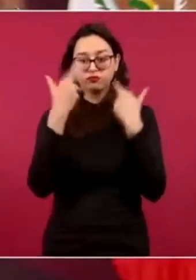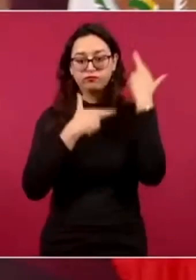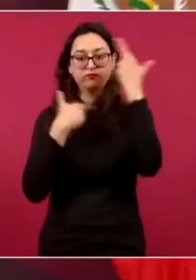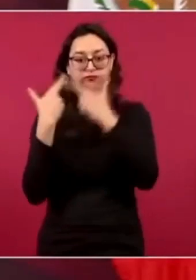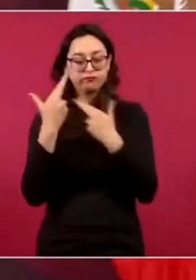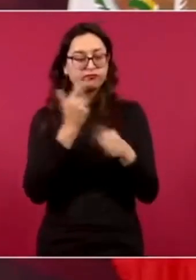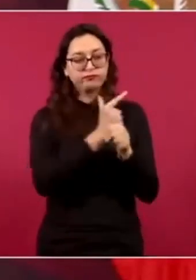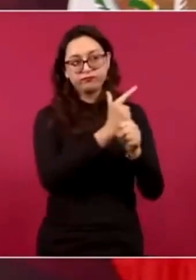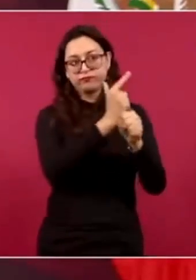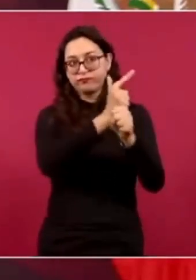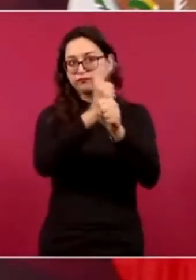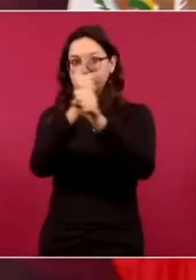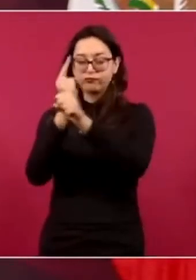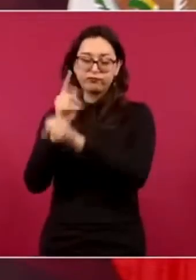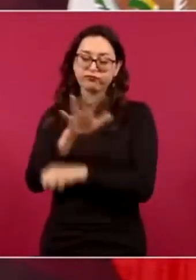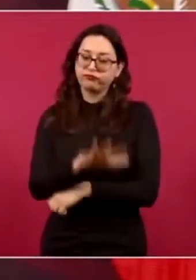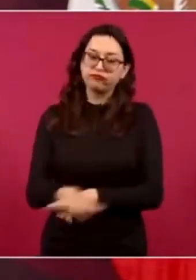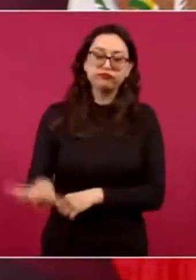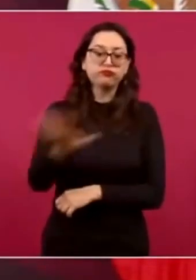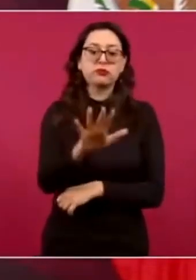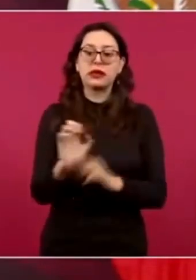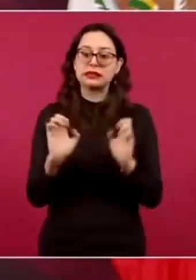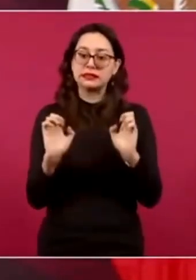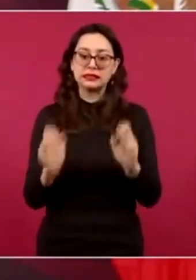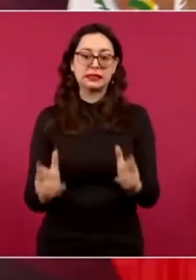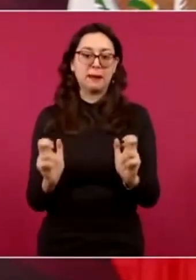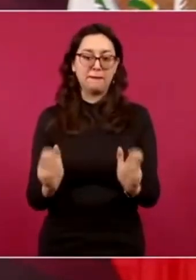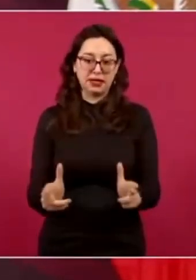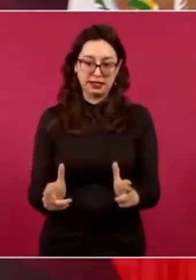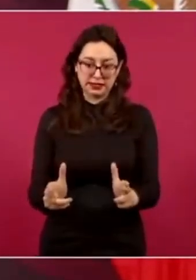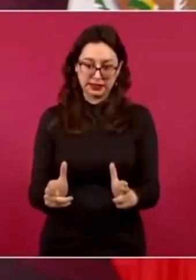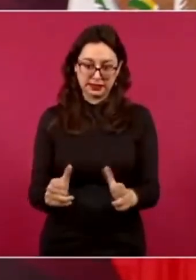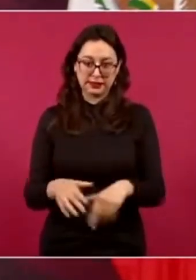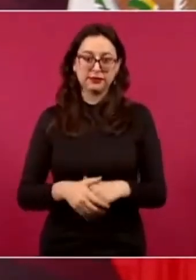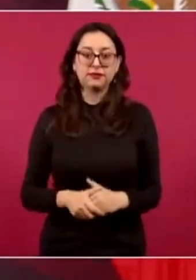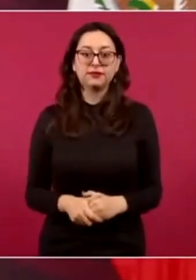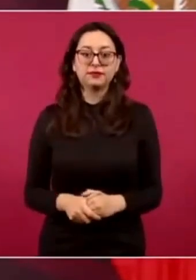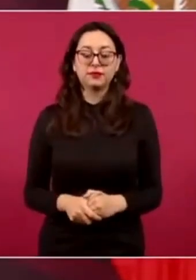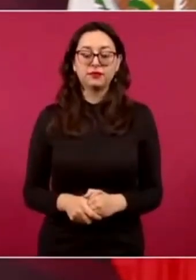todos los servidores públicos que están